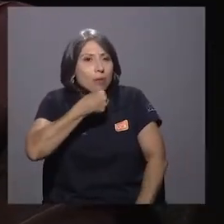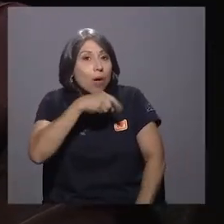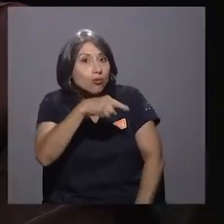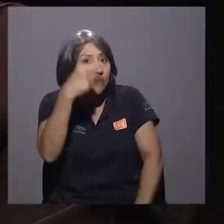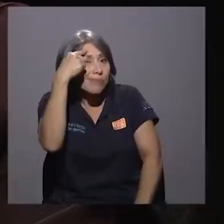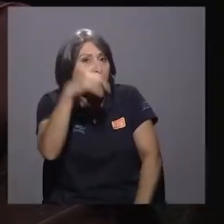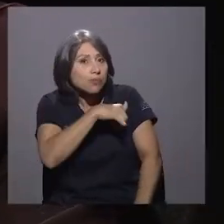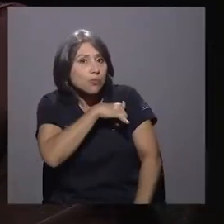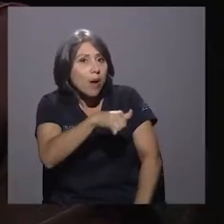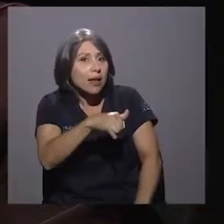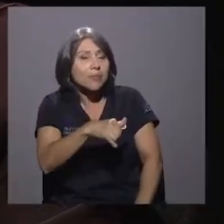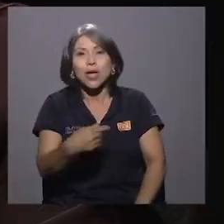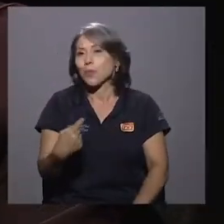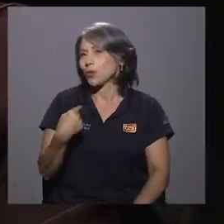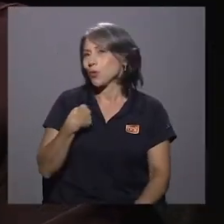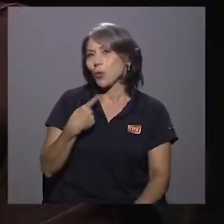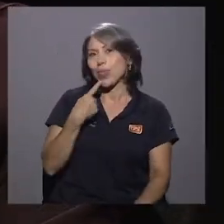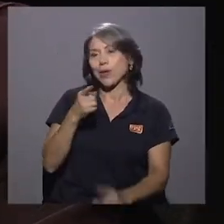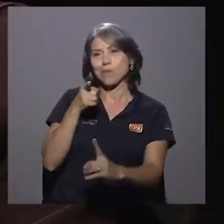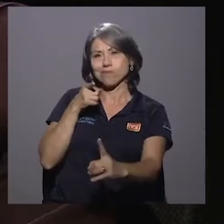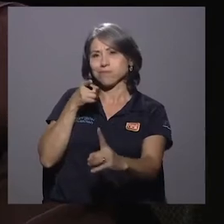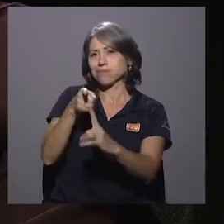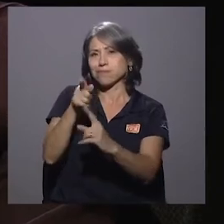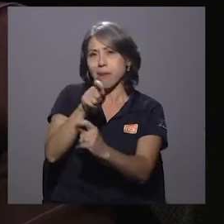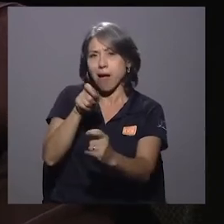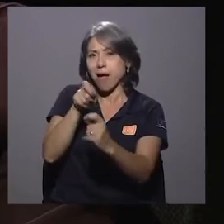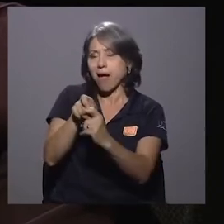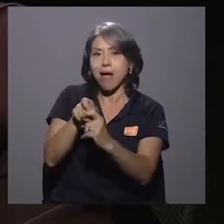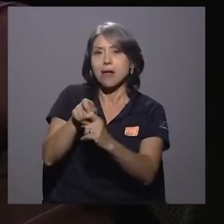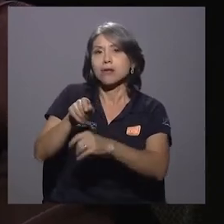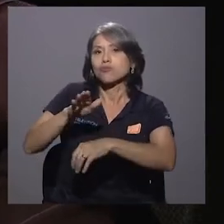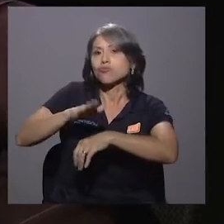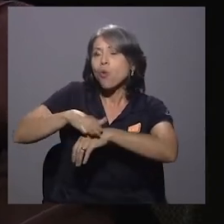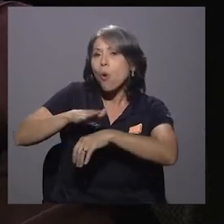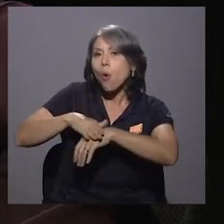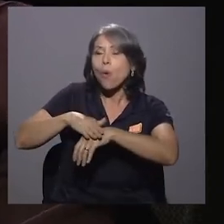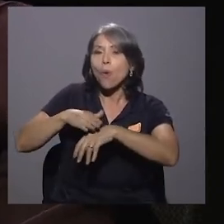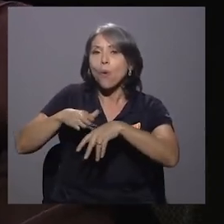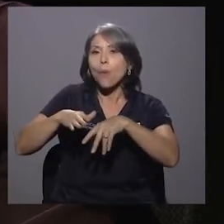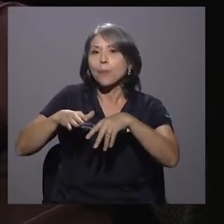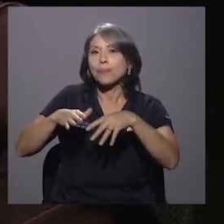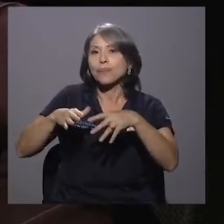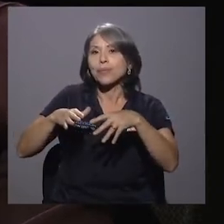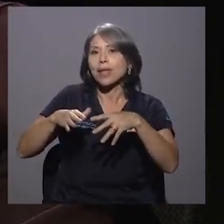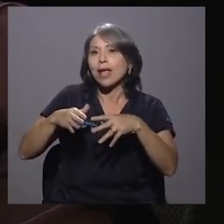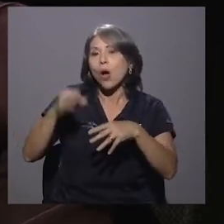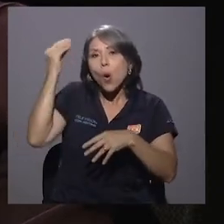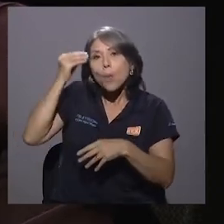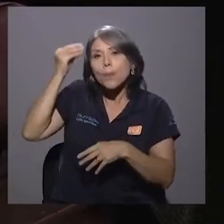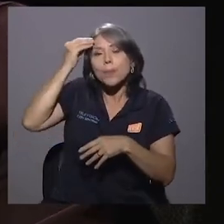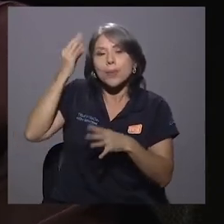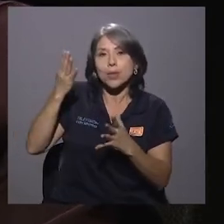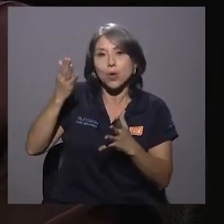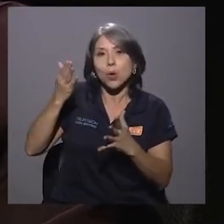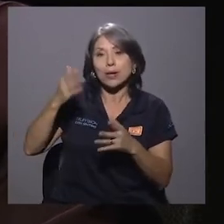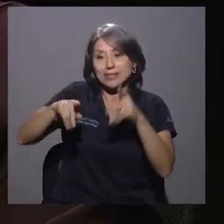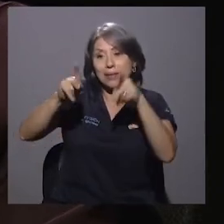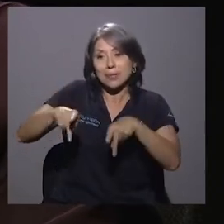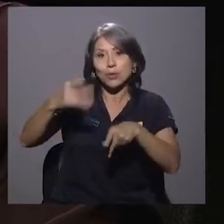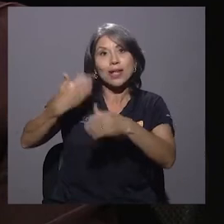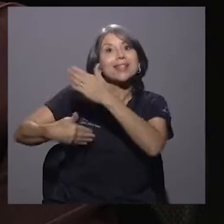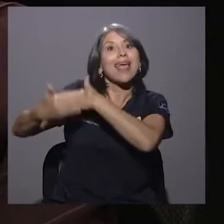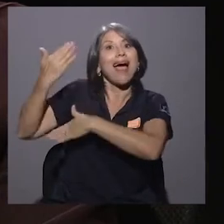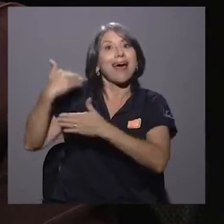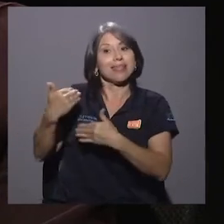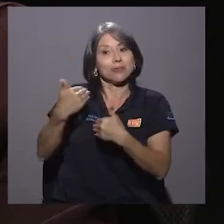hago señalamientos muy puntuales de las apreciaciones que tuvieron mis antecesoras.